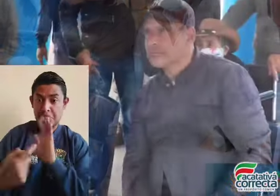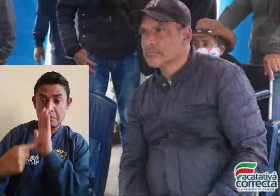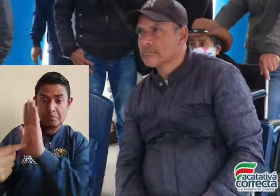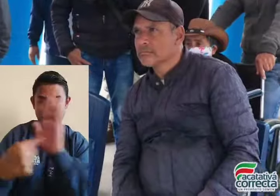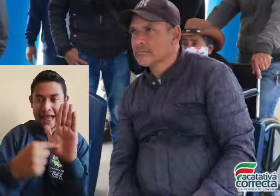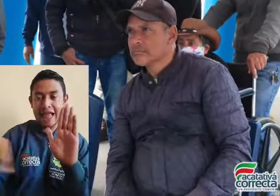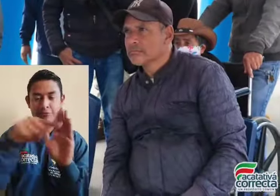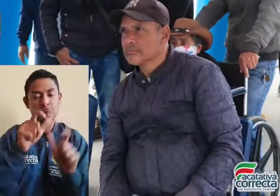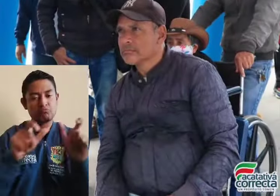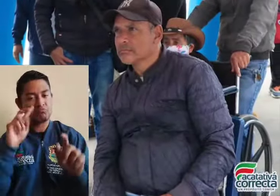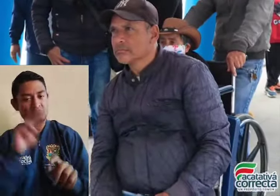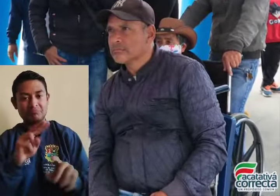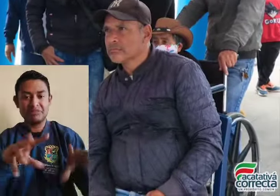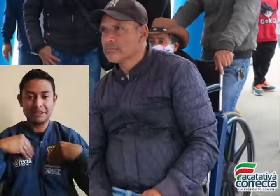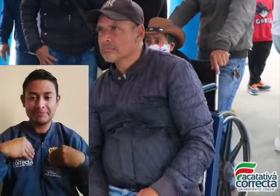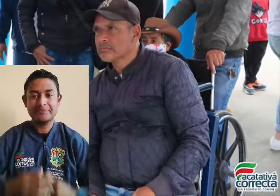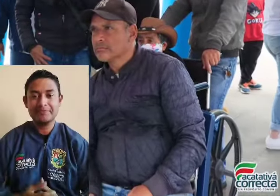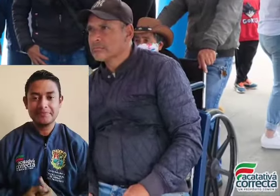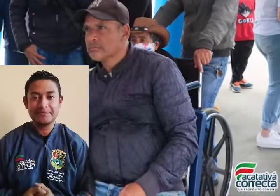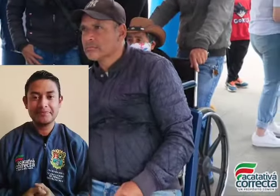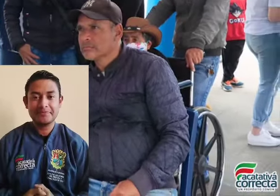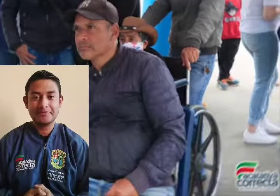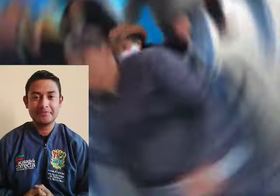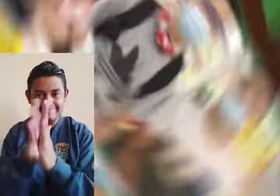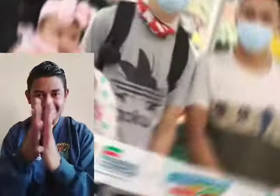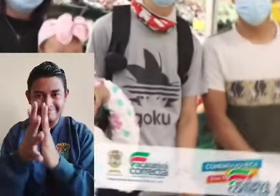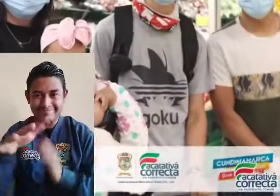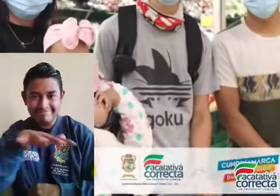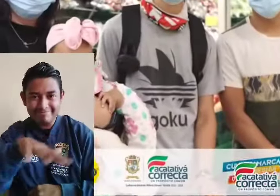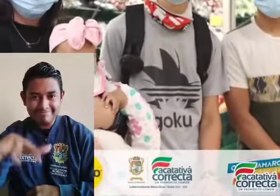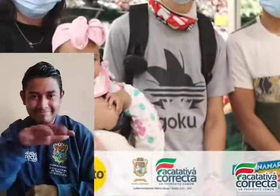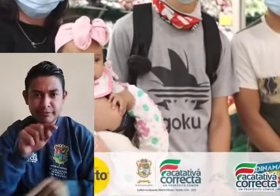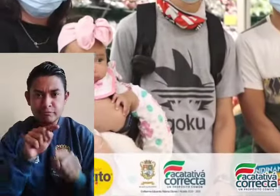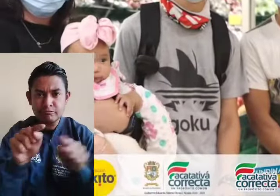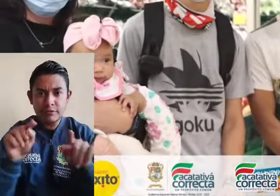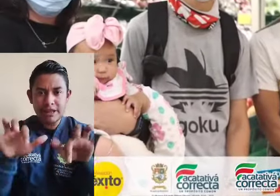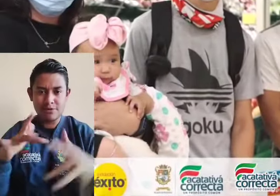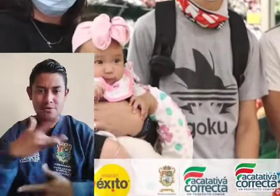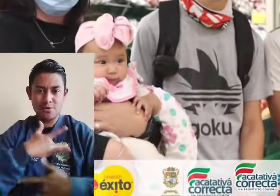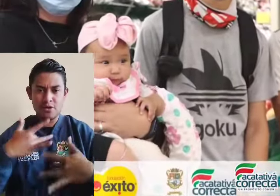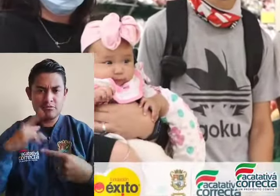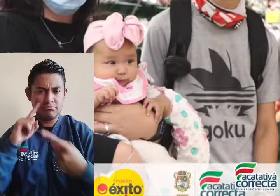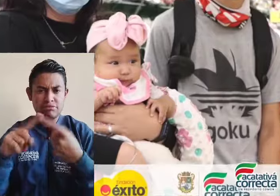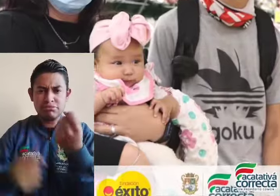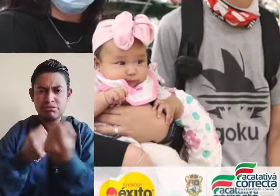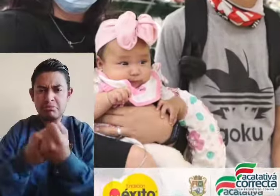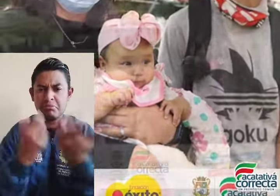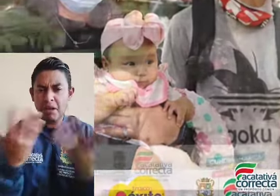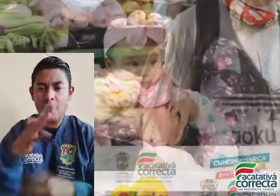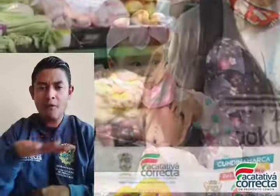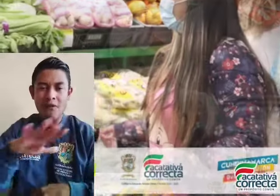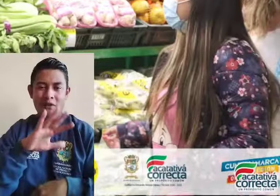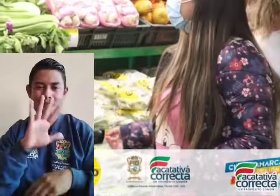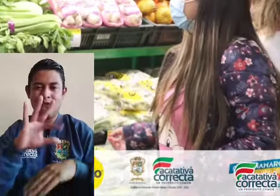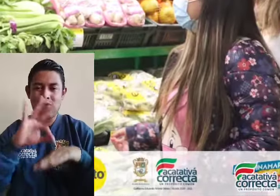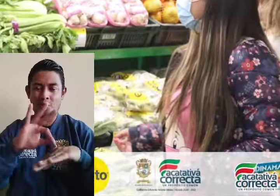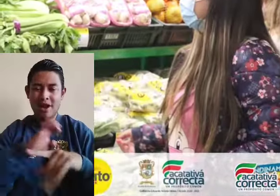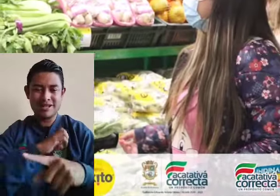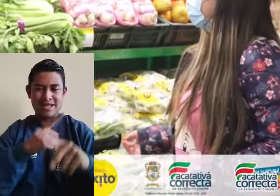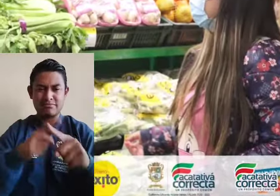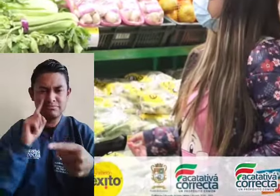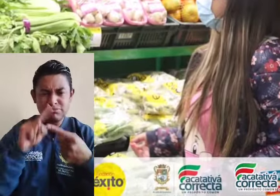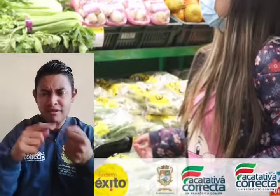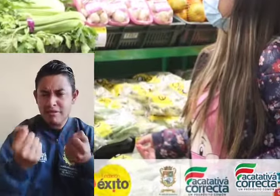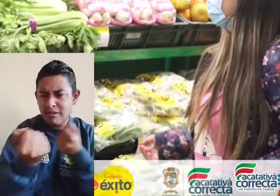comunidad y comerciantes del sector despejaron dudas sobre este proyecto. La Secretaría de Salud acompañó la redención de bonos del Programa Cero de Nutrición de la